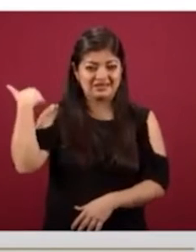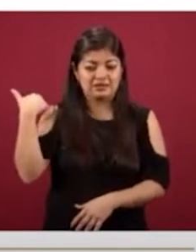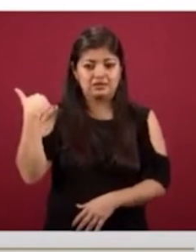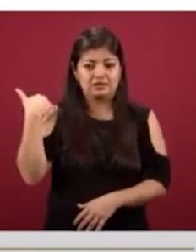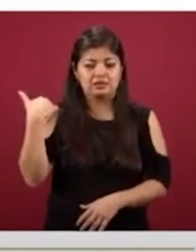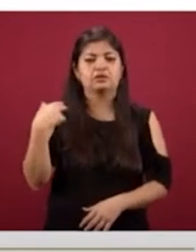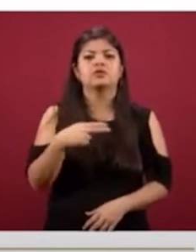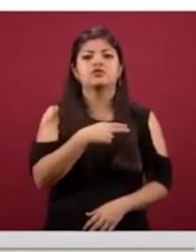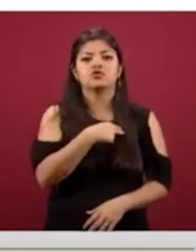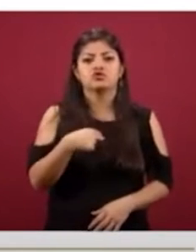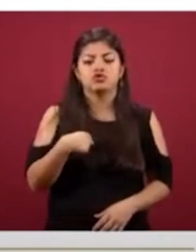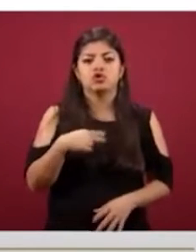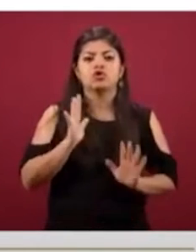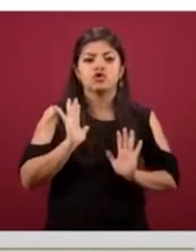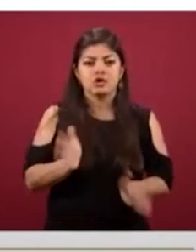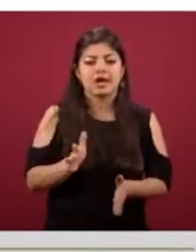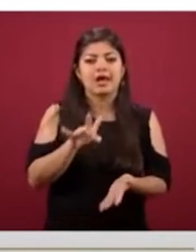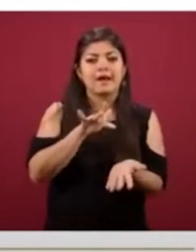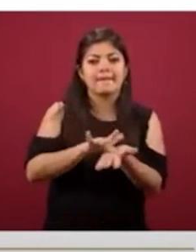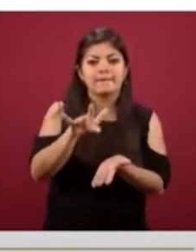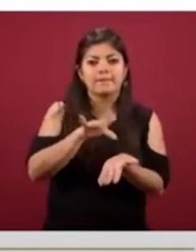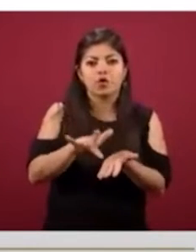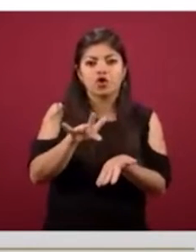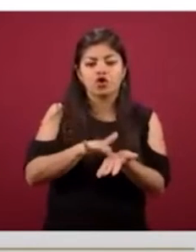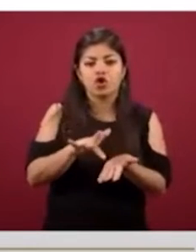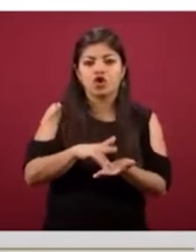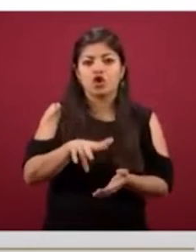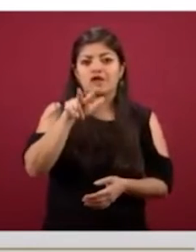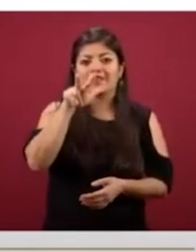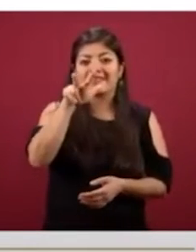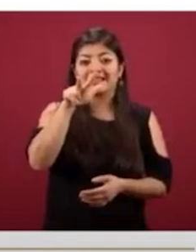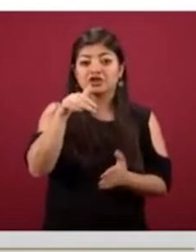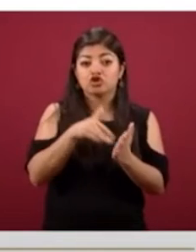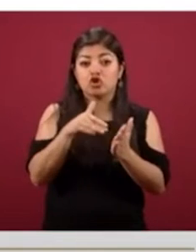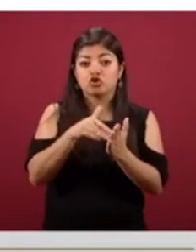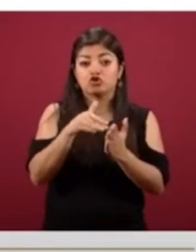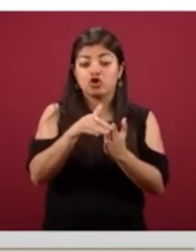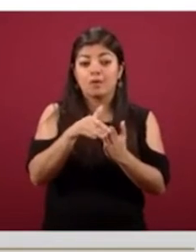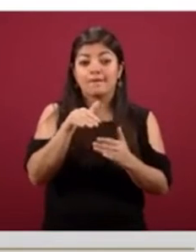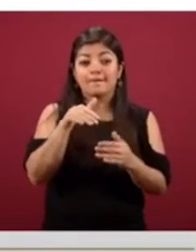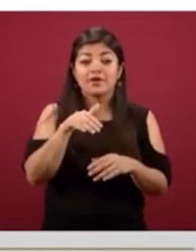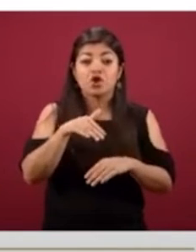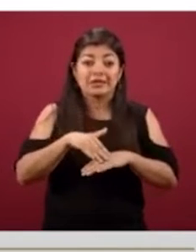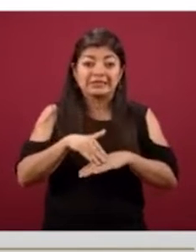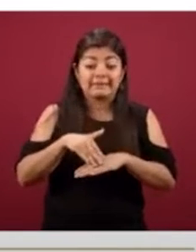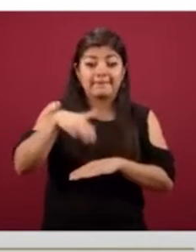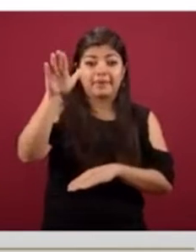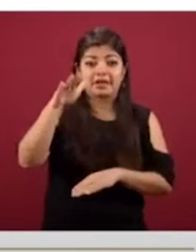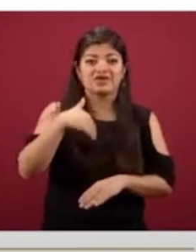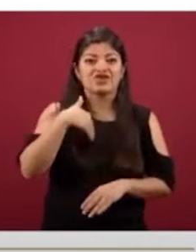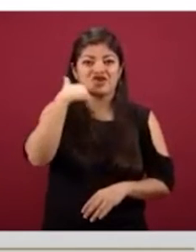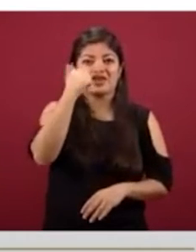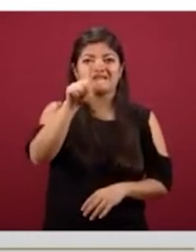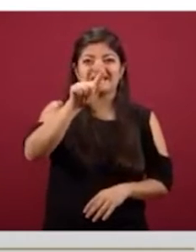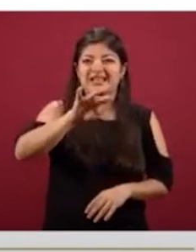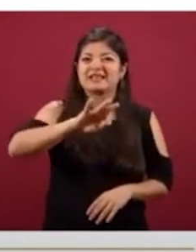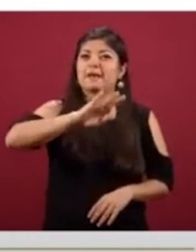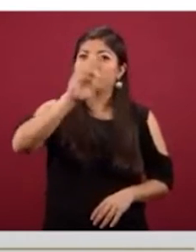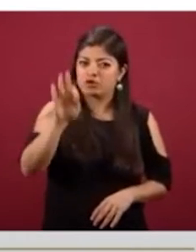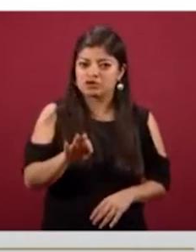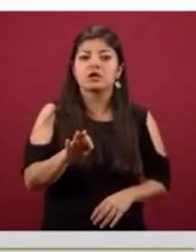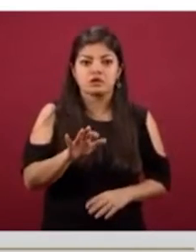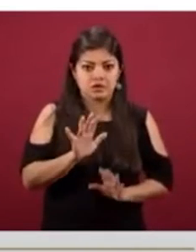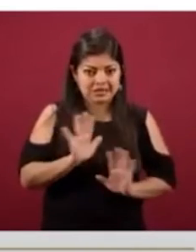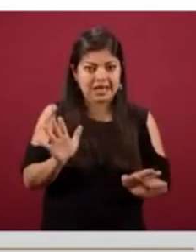nosotros ya hemos dispersado apoyo a más de 18 millones. Dicimos que queremos llegar al 70 por ciento, vamos